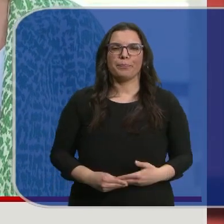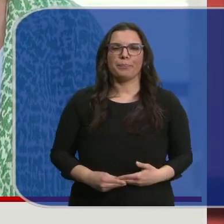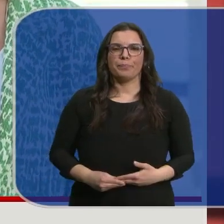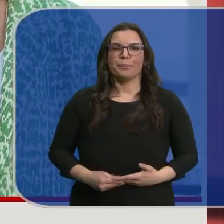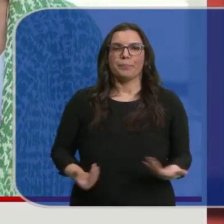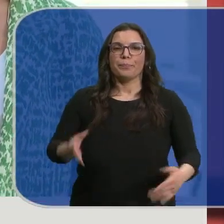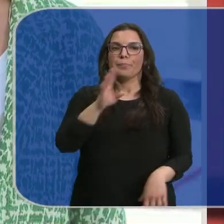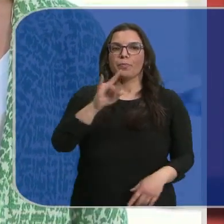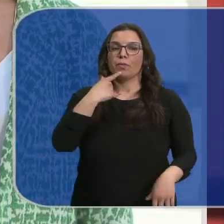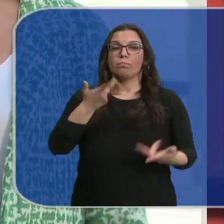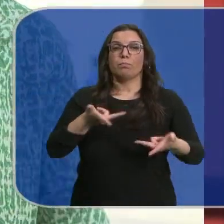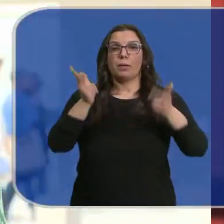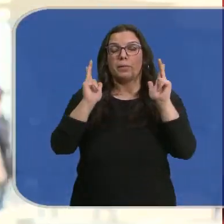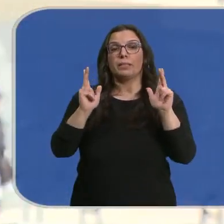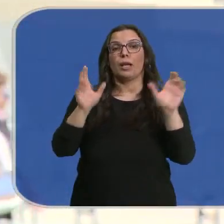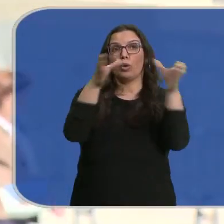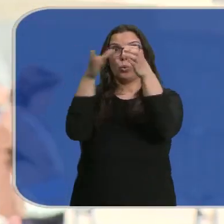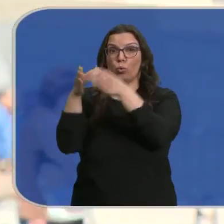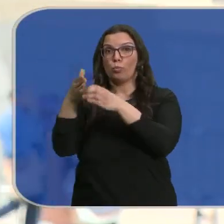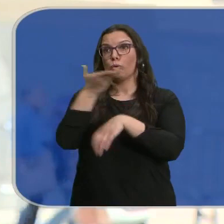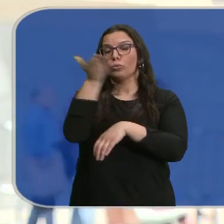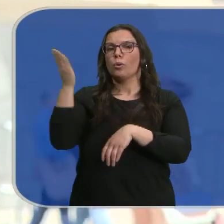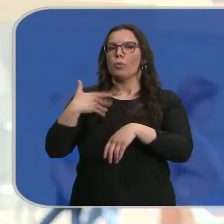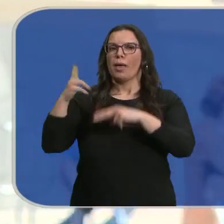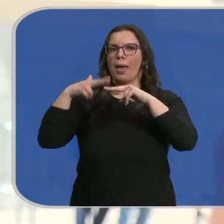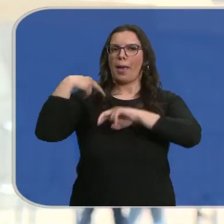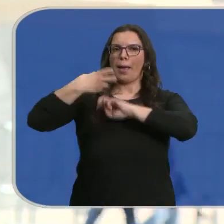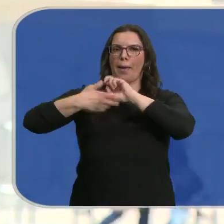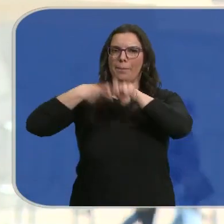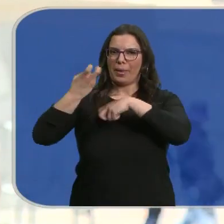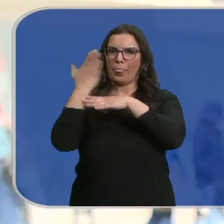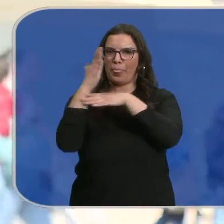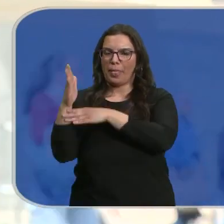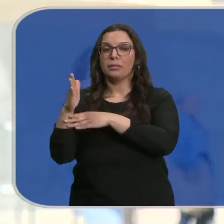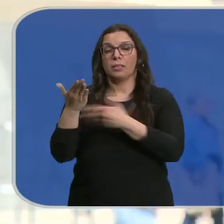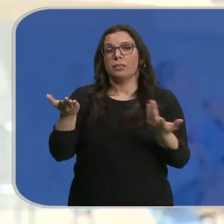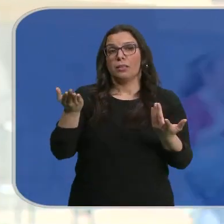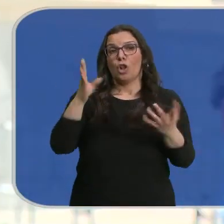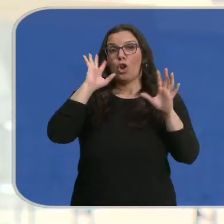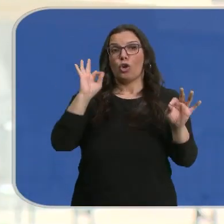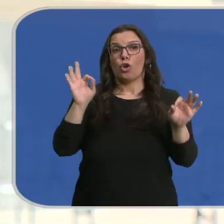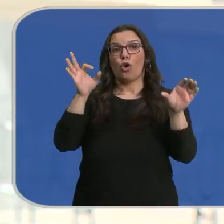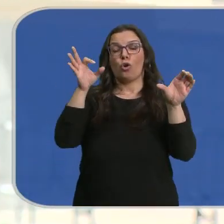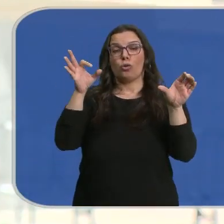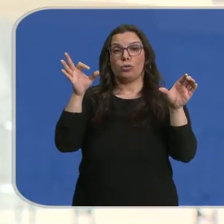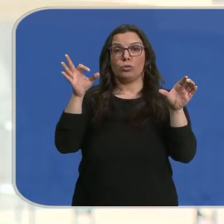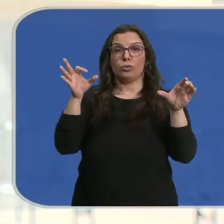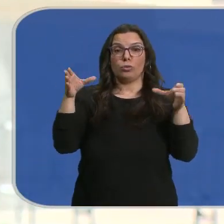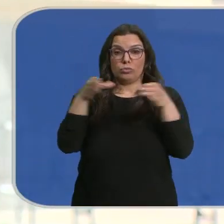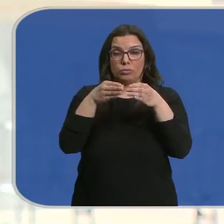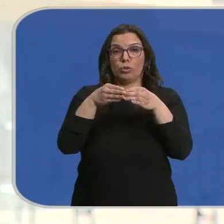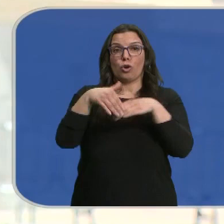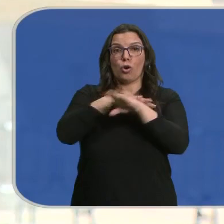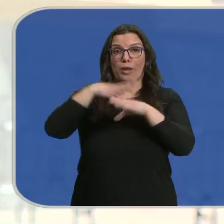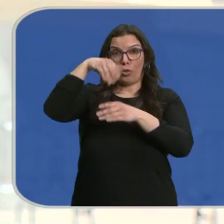Sí, y eso va a permitir a los diferentes grupos presentar enmiendas durante el proceso. Algo que sin duda van a aprovechar los socios del